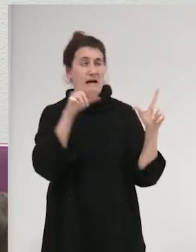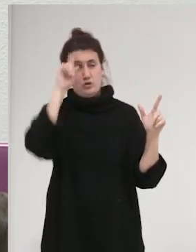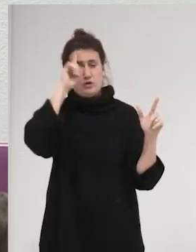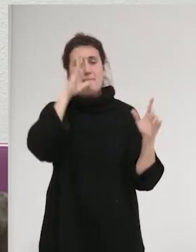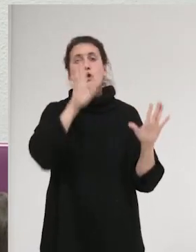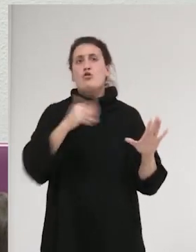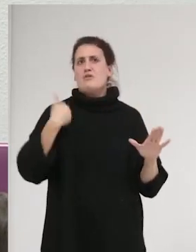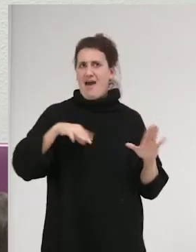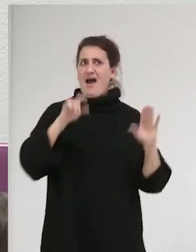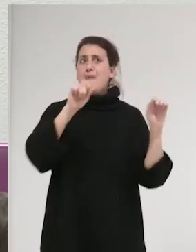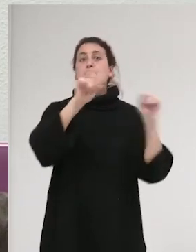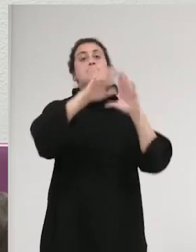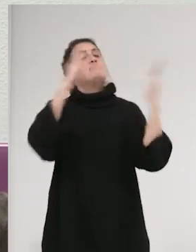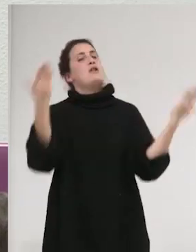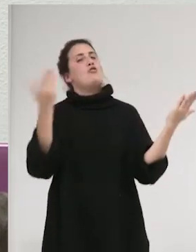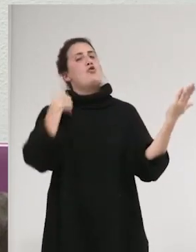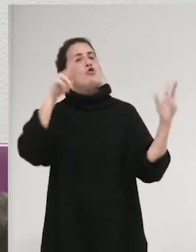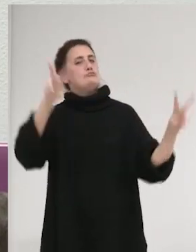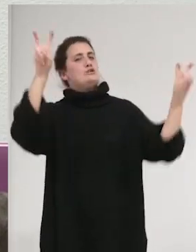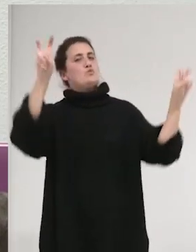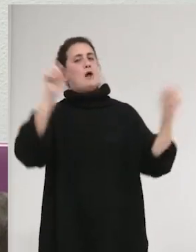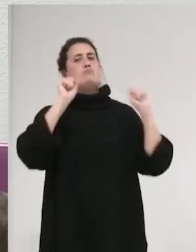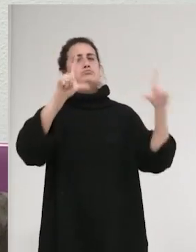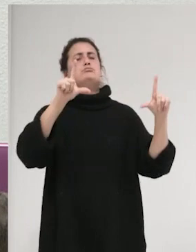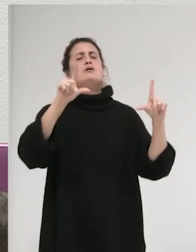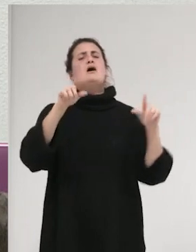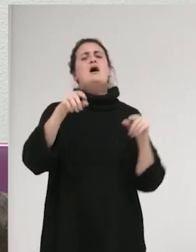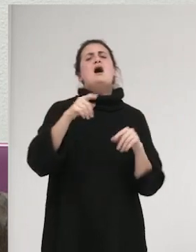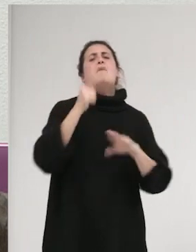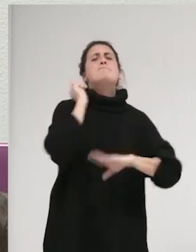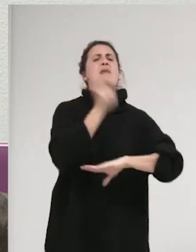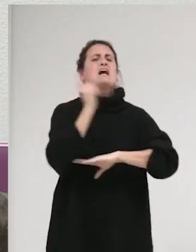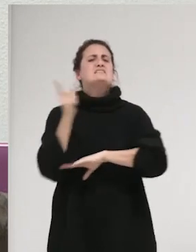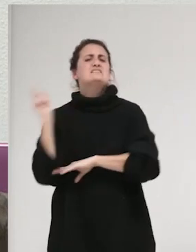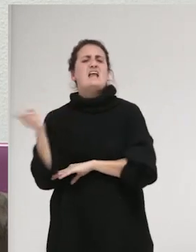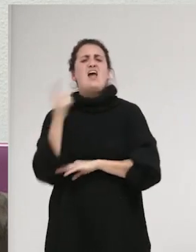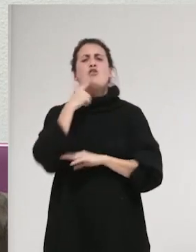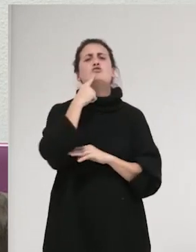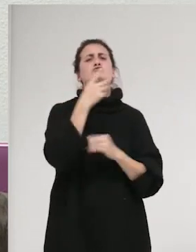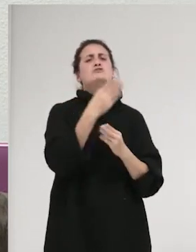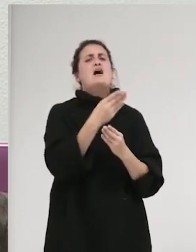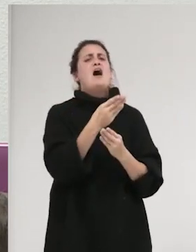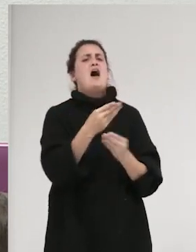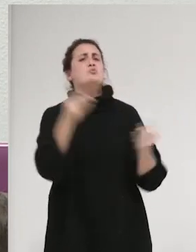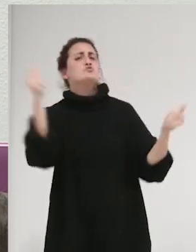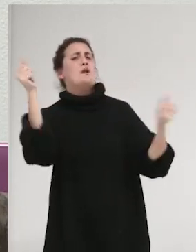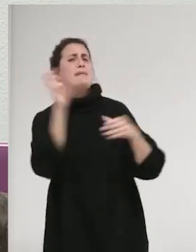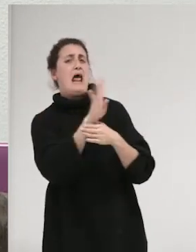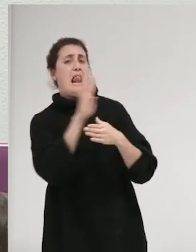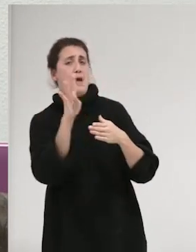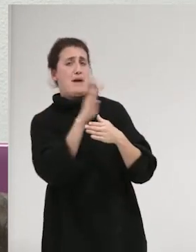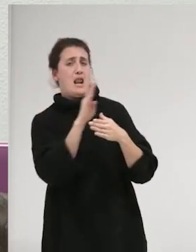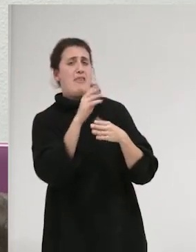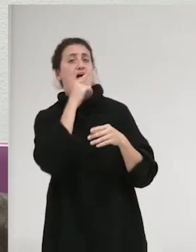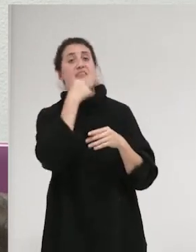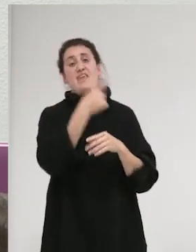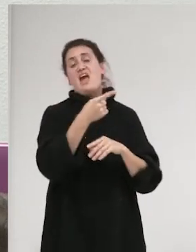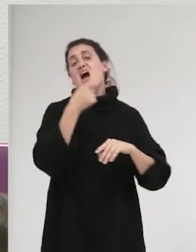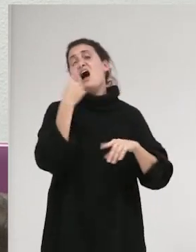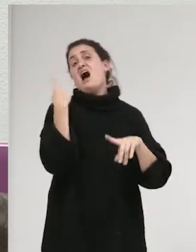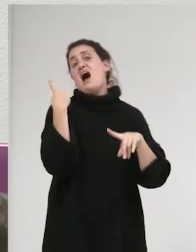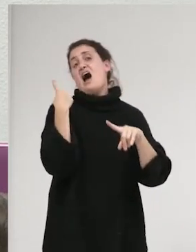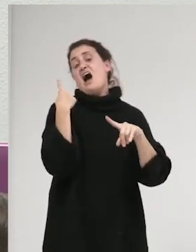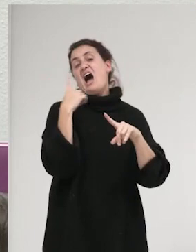tenía, ya hizo un titular, los magistrados, absuelven a la manada de agresión sexual, que